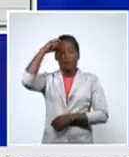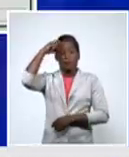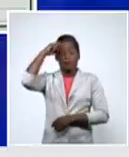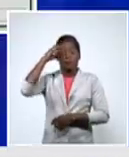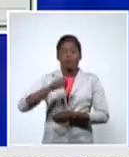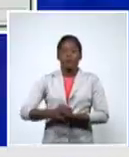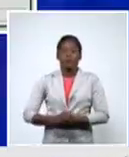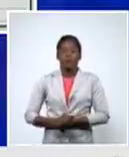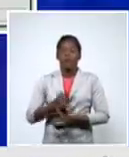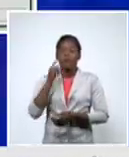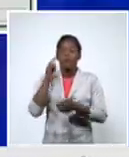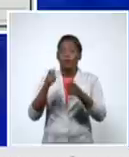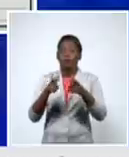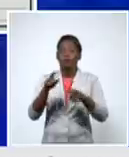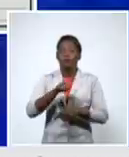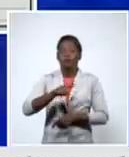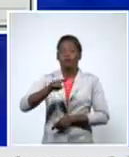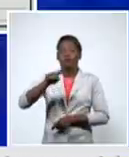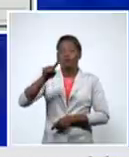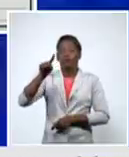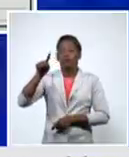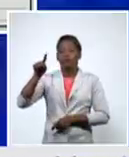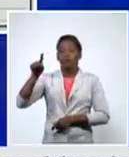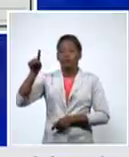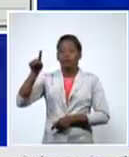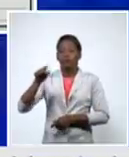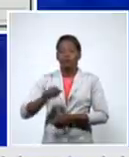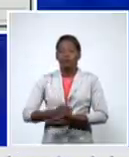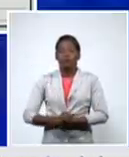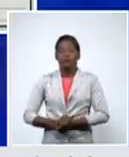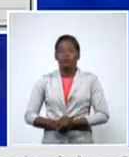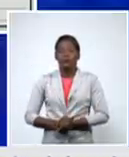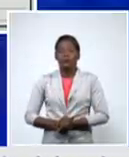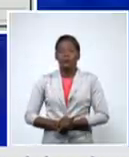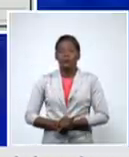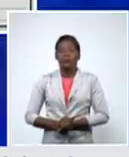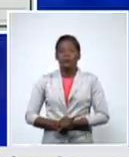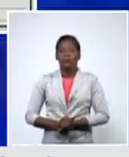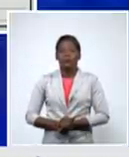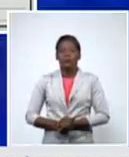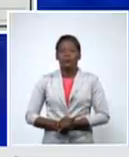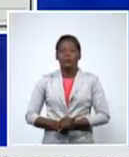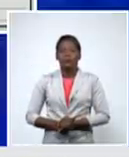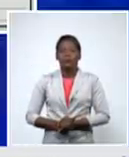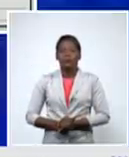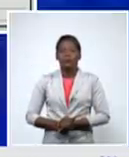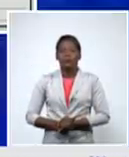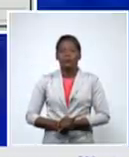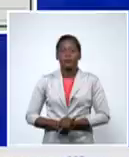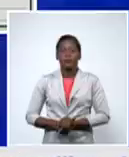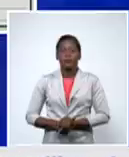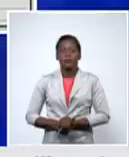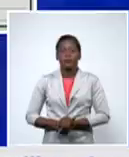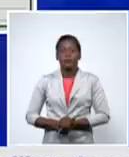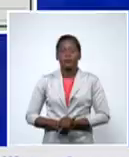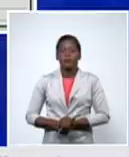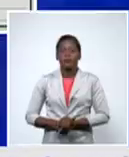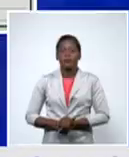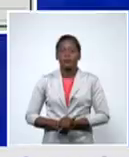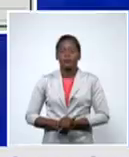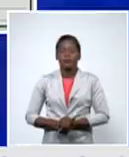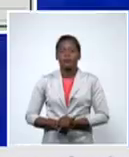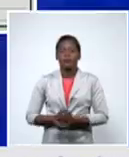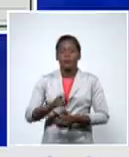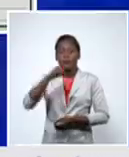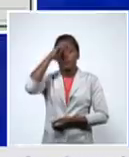en la curva de los municipios con mayor afectación en Santi Espíritu el